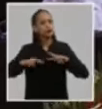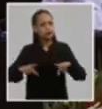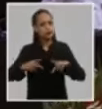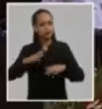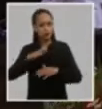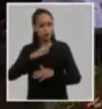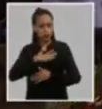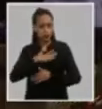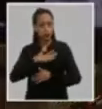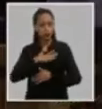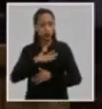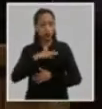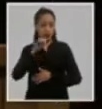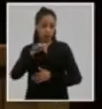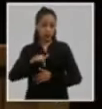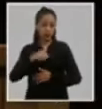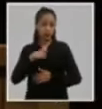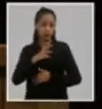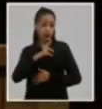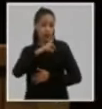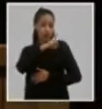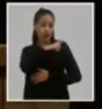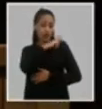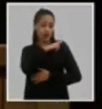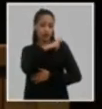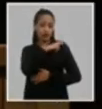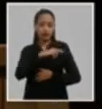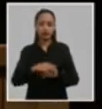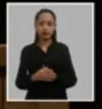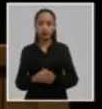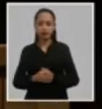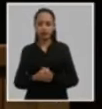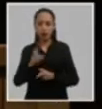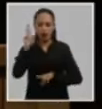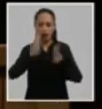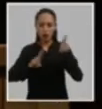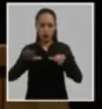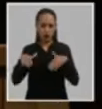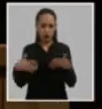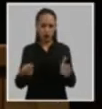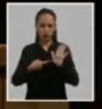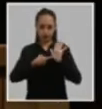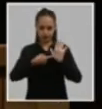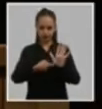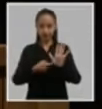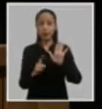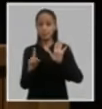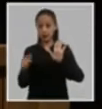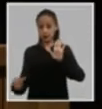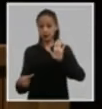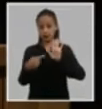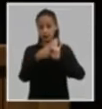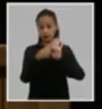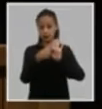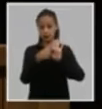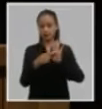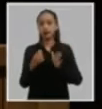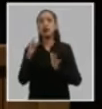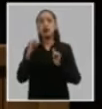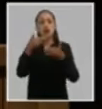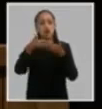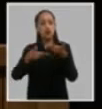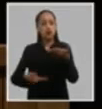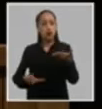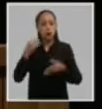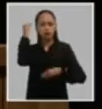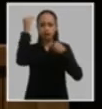líderes históricos en este asunto estratégico y crucial para el destino de la nación acuerda primero aprobar el informe sobre la